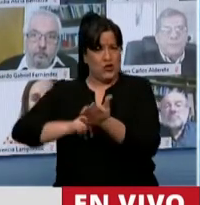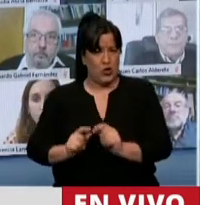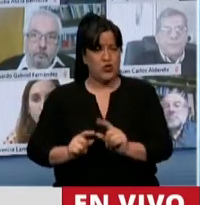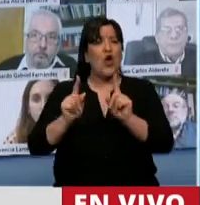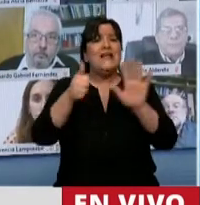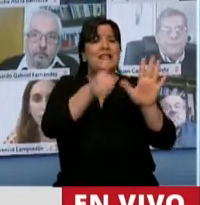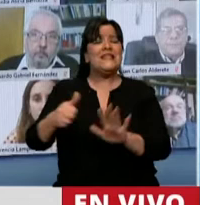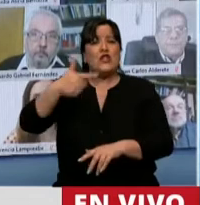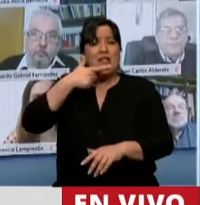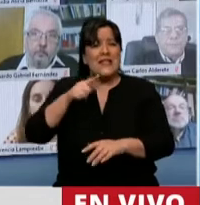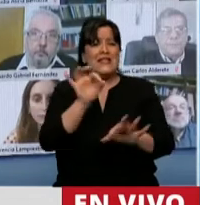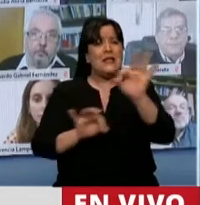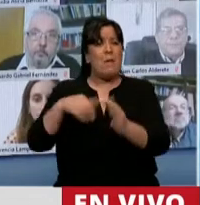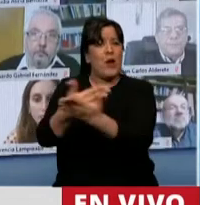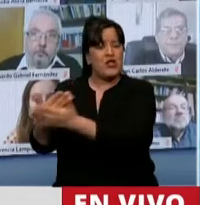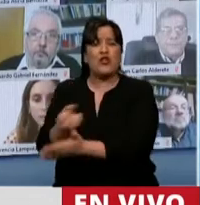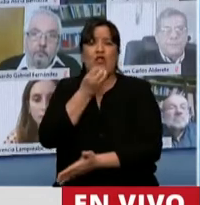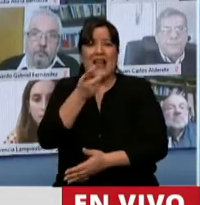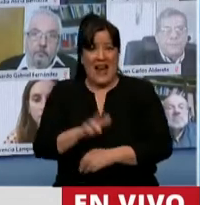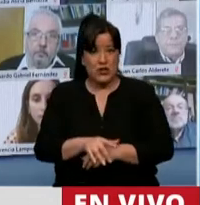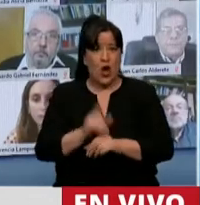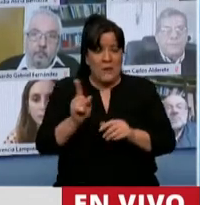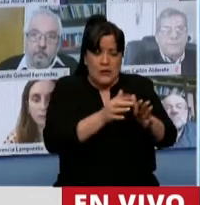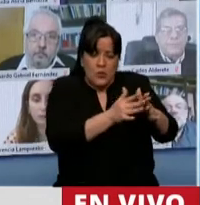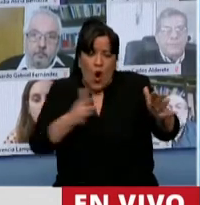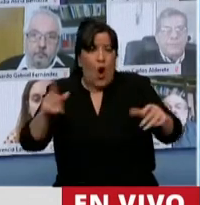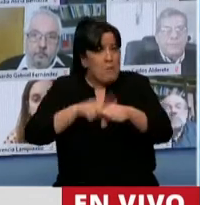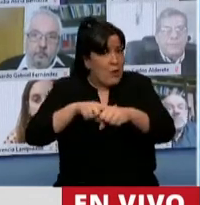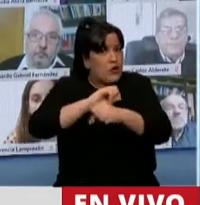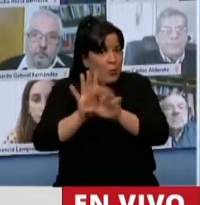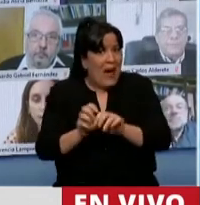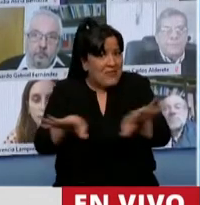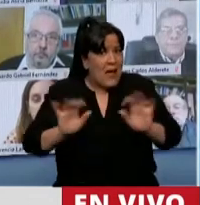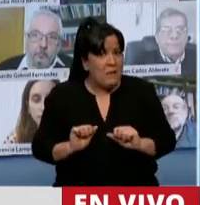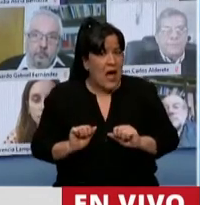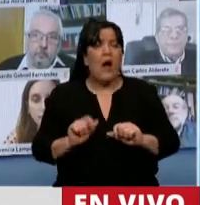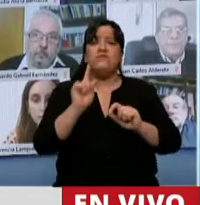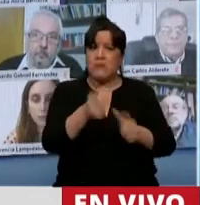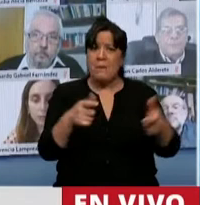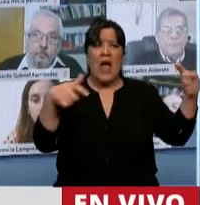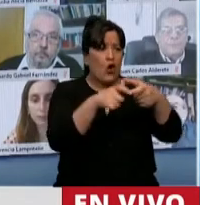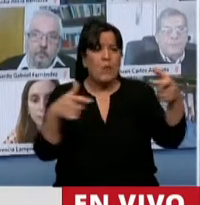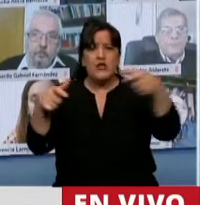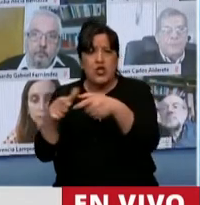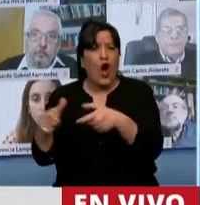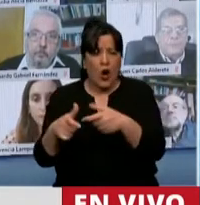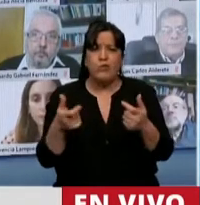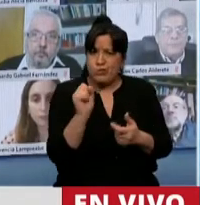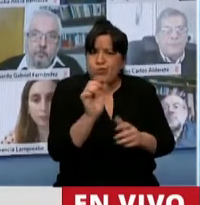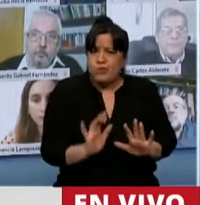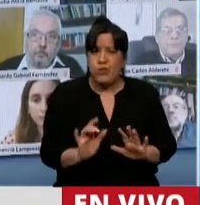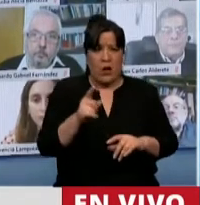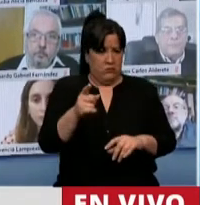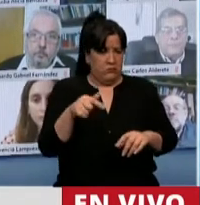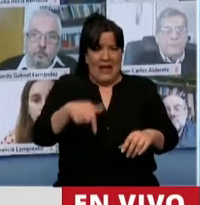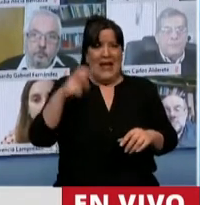617 proyectos de declaración. Todo en momentos de pandemia. Hubo reuniones de comisiones. Como pocas veces